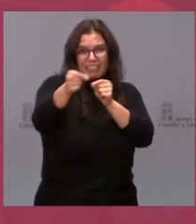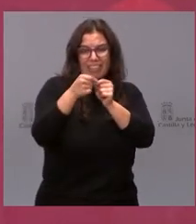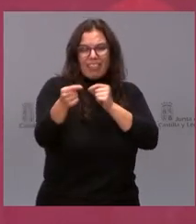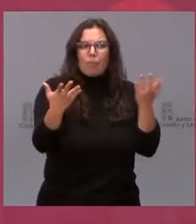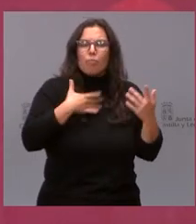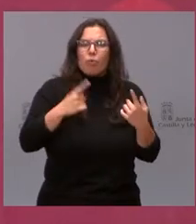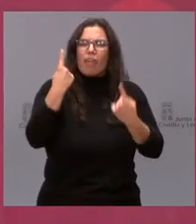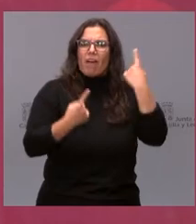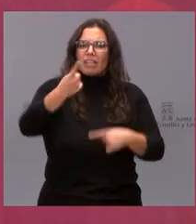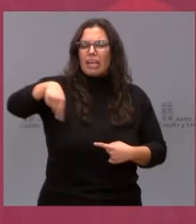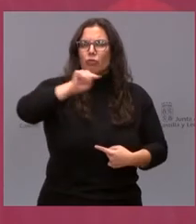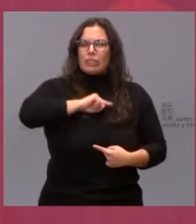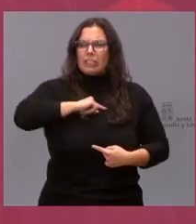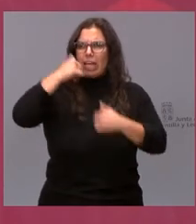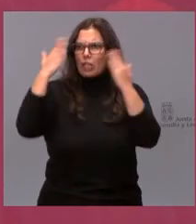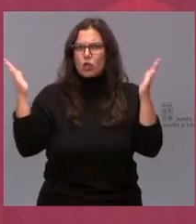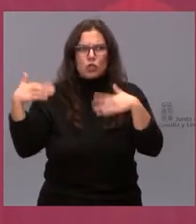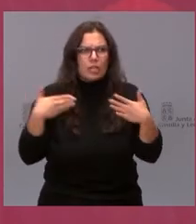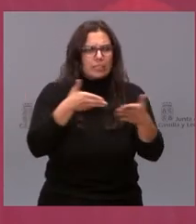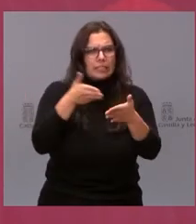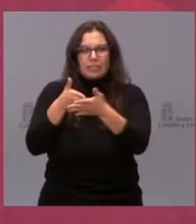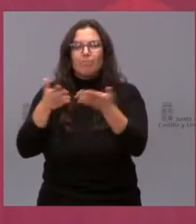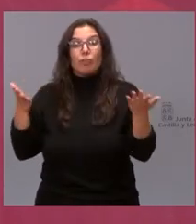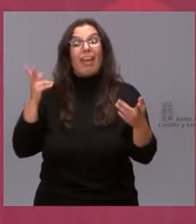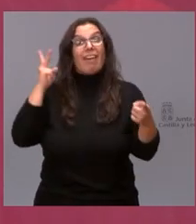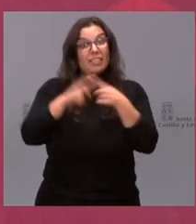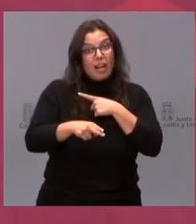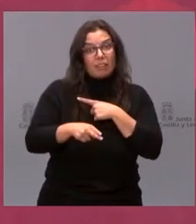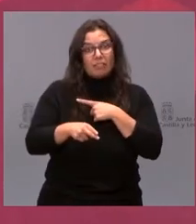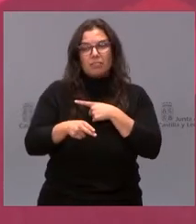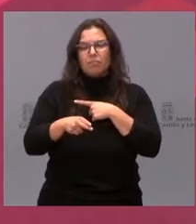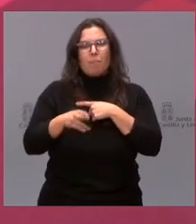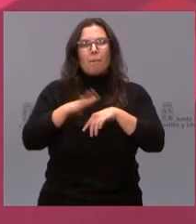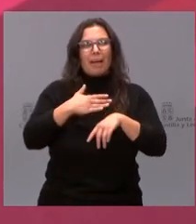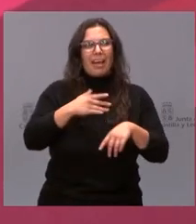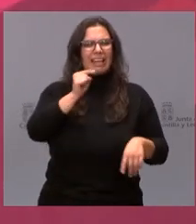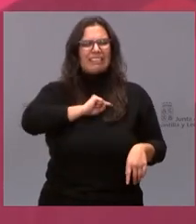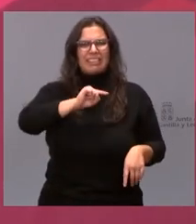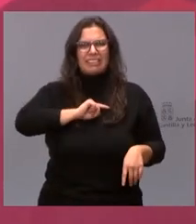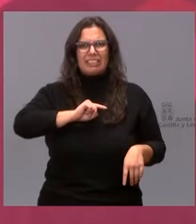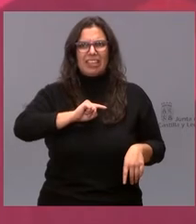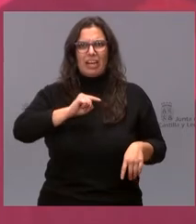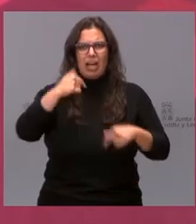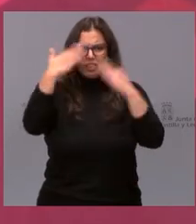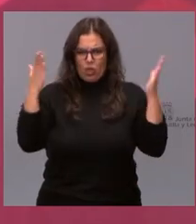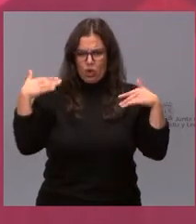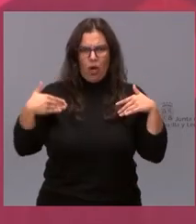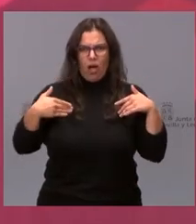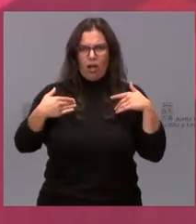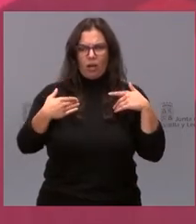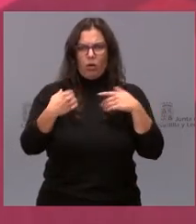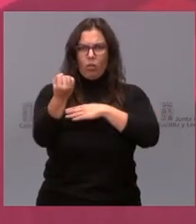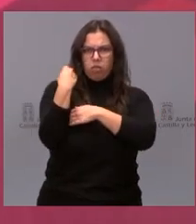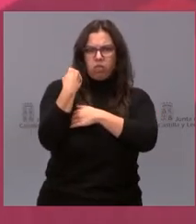incluso desatendidos. Para que esto no vuelva a ocurrir, para que ningún vecino se sienta desatendido o se pueda haber sentido